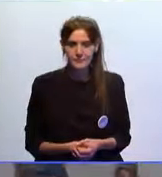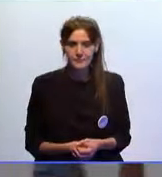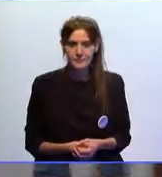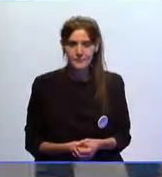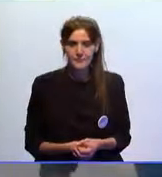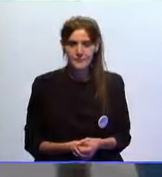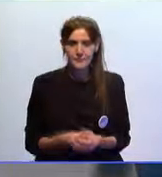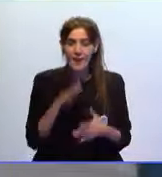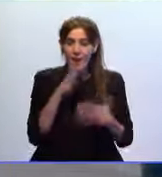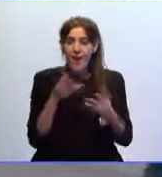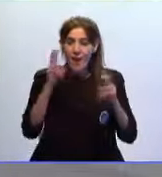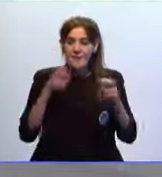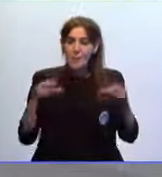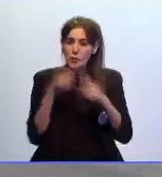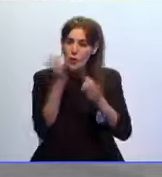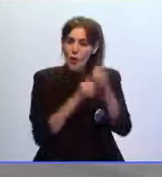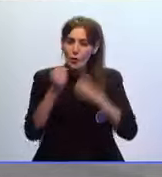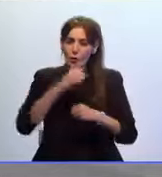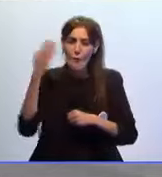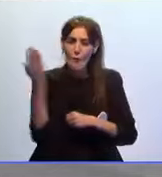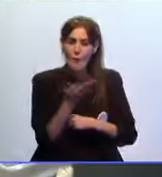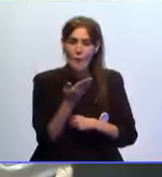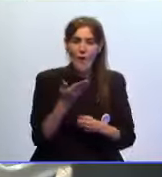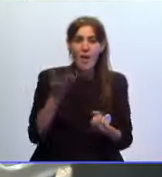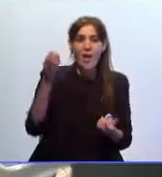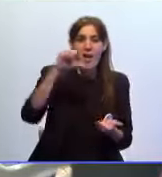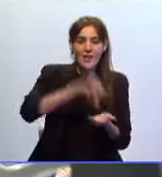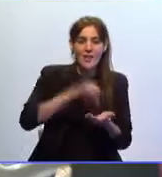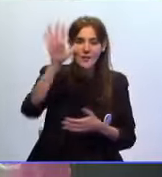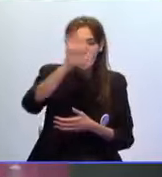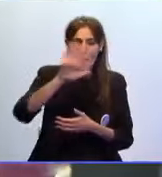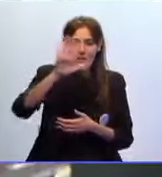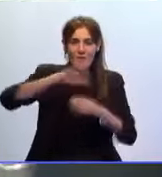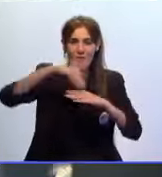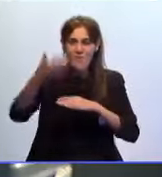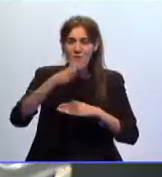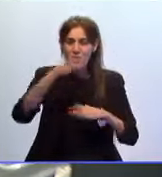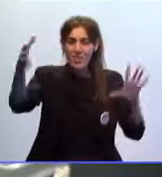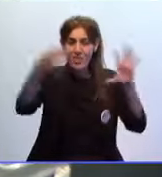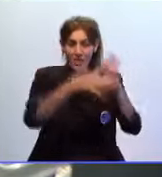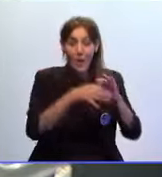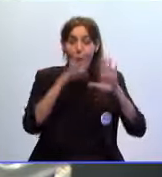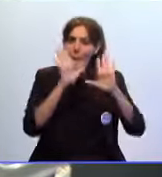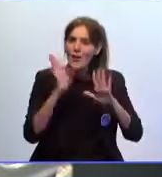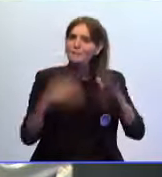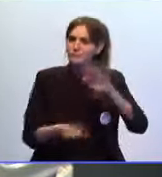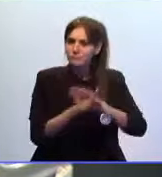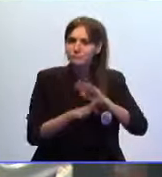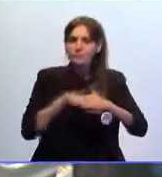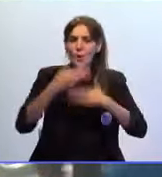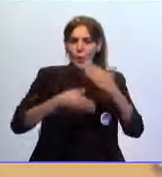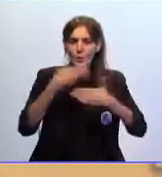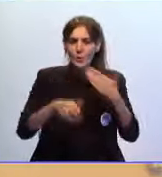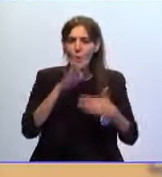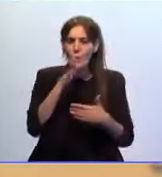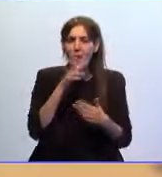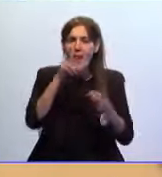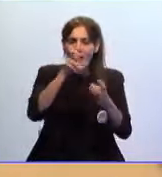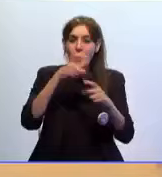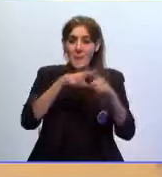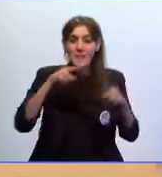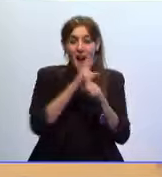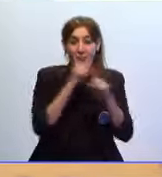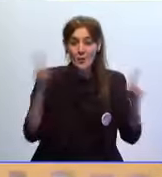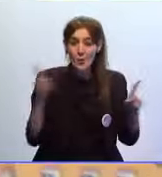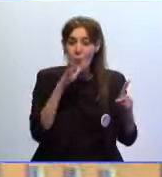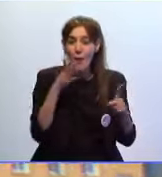La brecha socioeconómica entre el centro y la periferia se estrecha, pero sigue siendo notable. La renta media anual